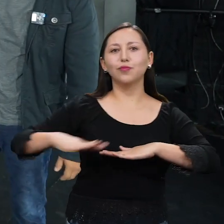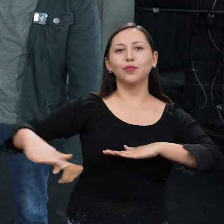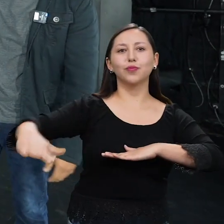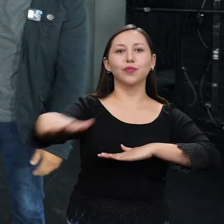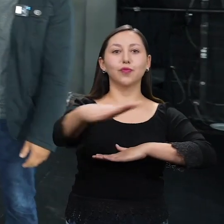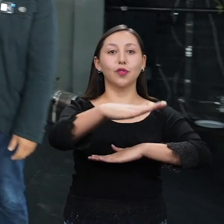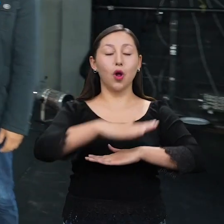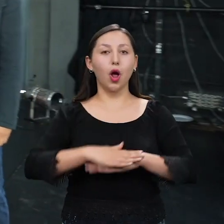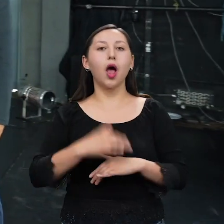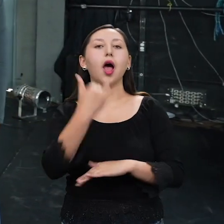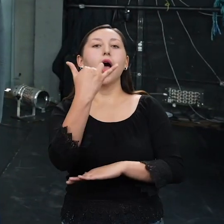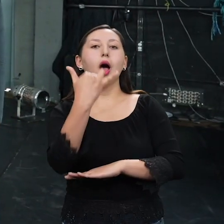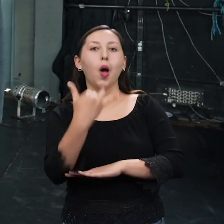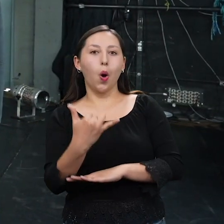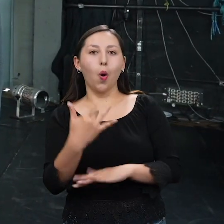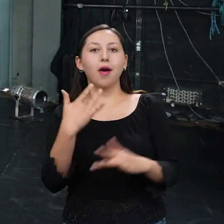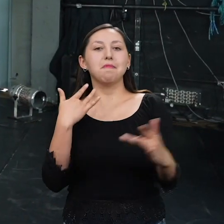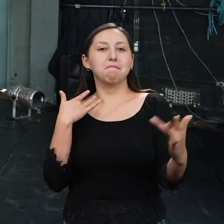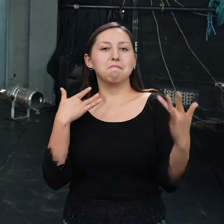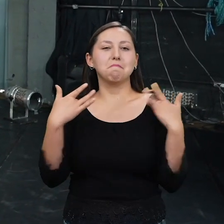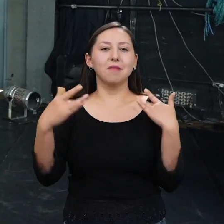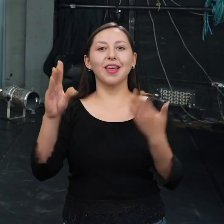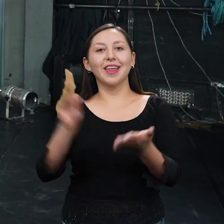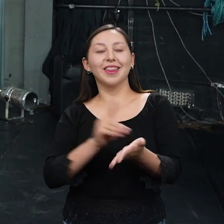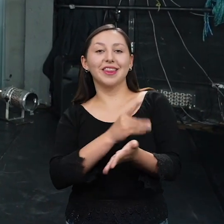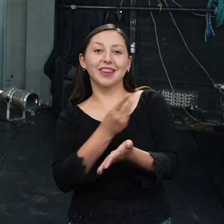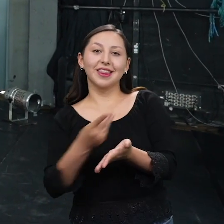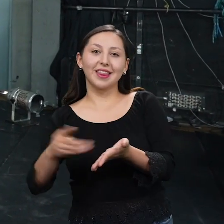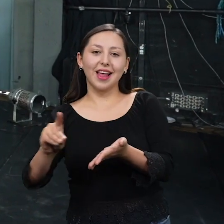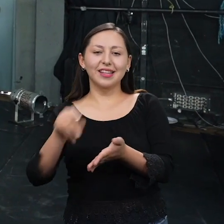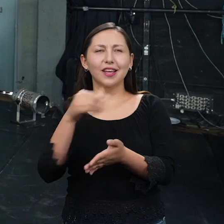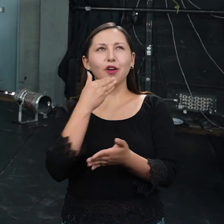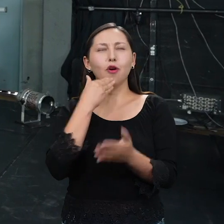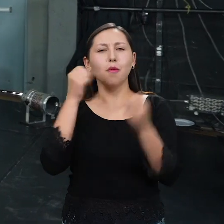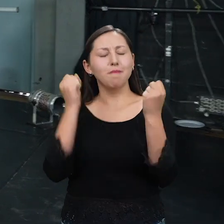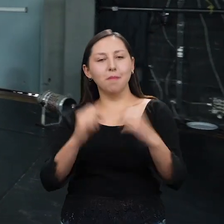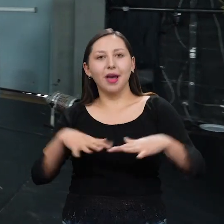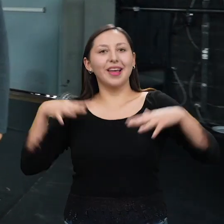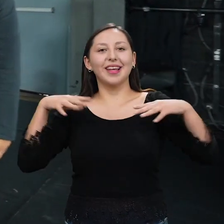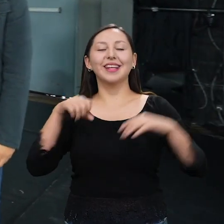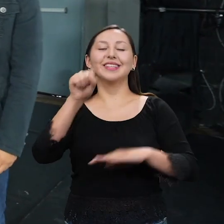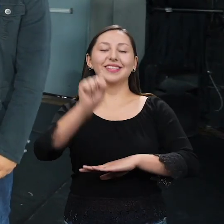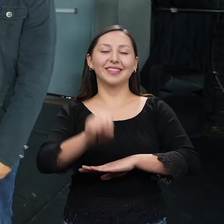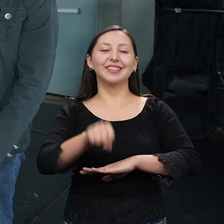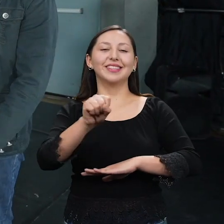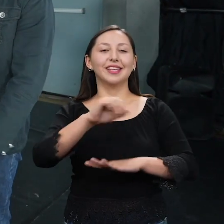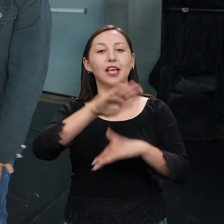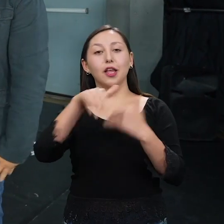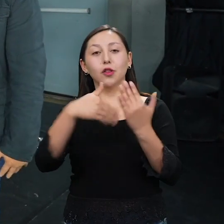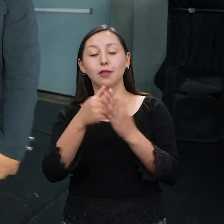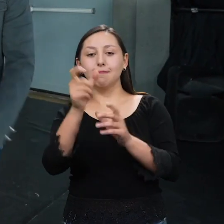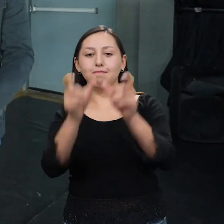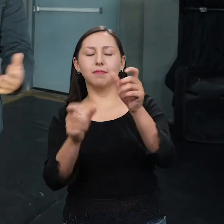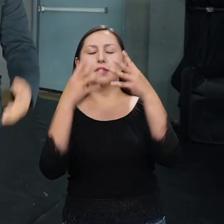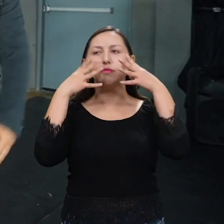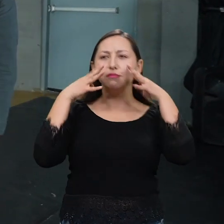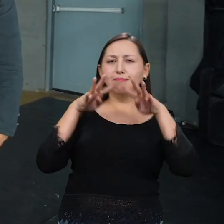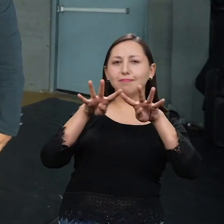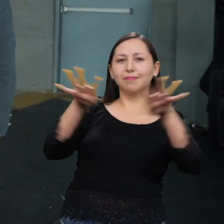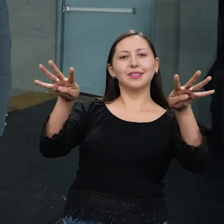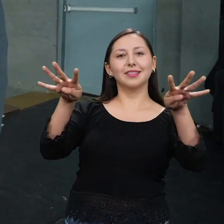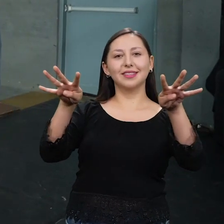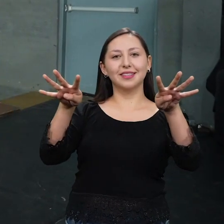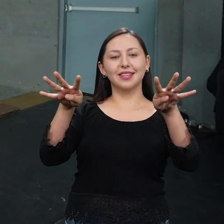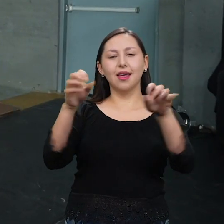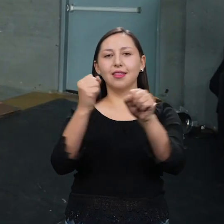función que te comentaba. Entonces, aquí ocurre la magia. Claro, aquí es donde el público viene y puede observar